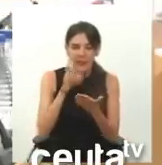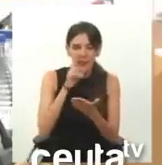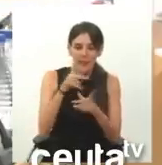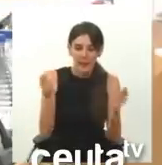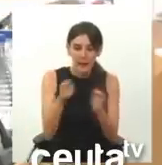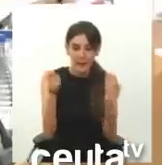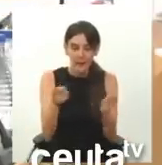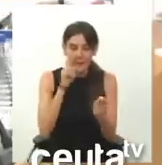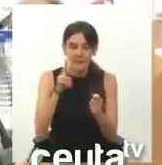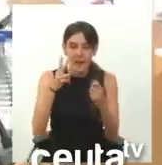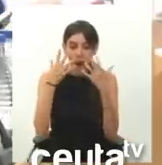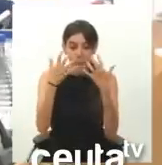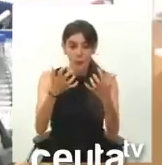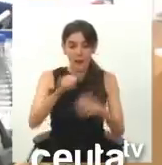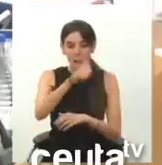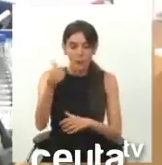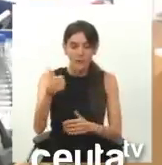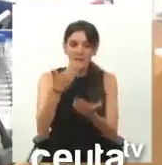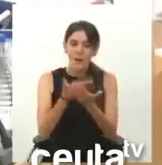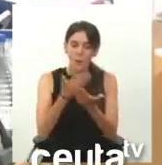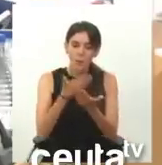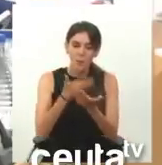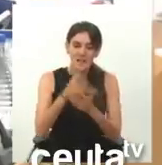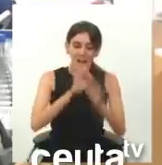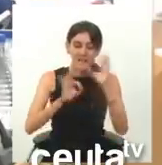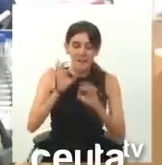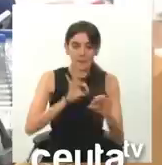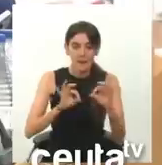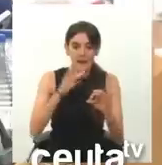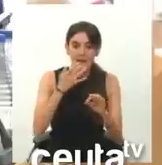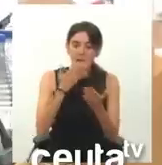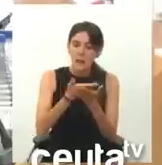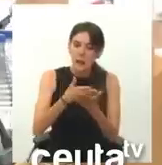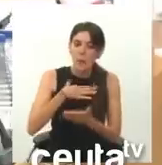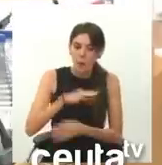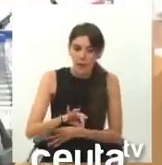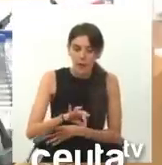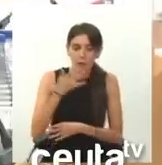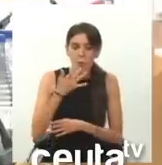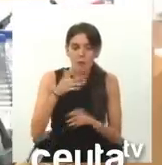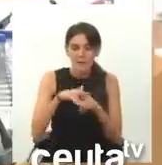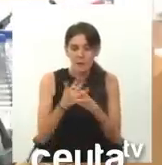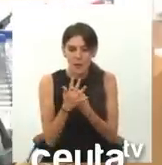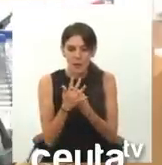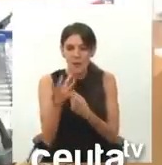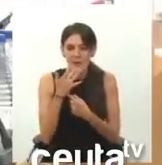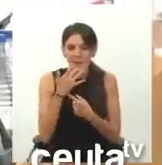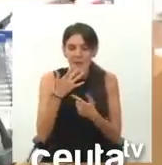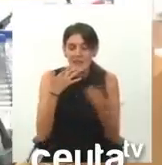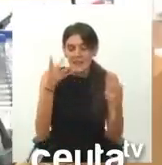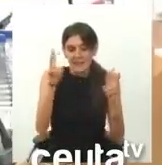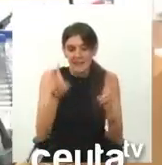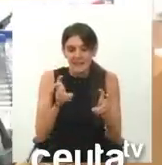que aprobar esta propuesta en esta Asamblea vaya a tener un efecto ni siquiera cerca que